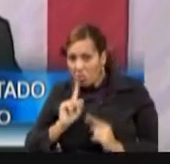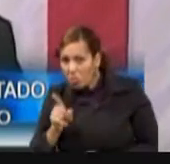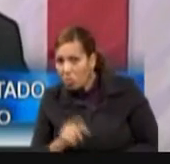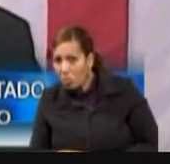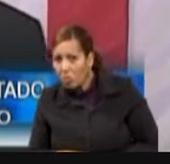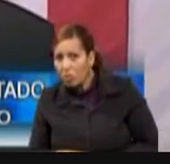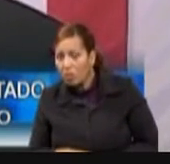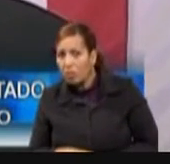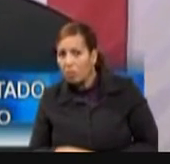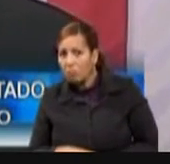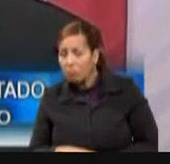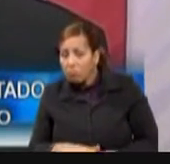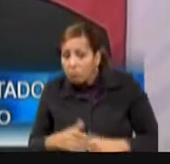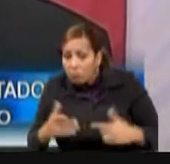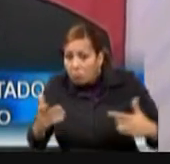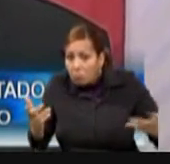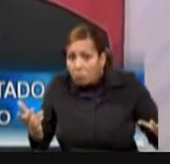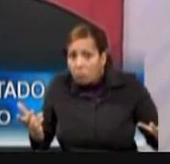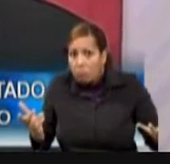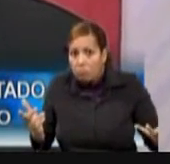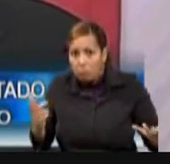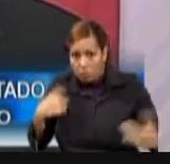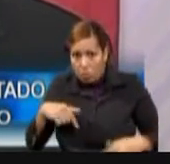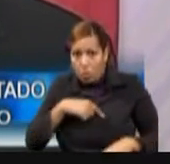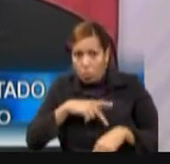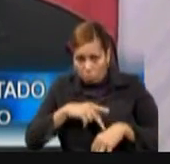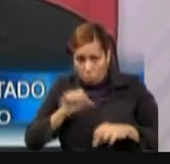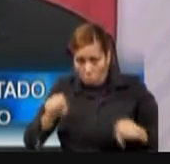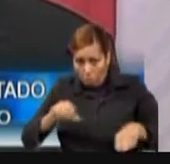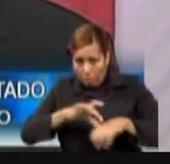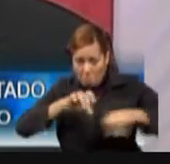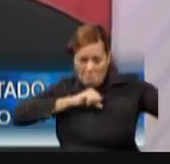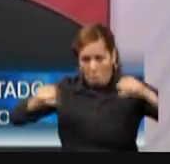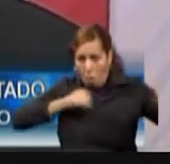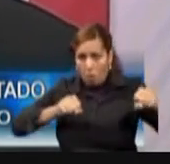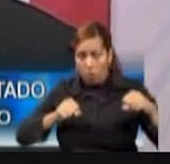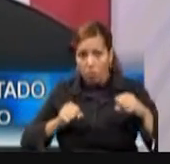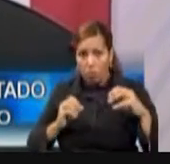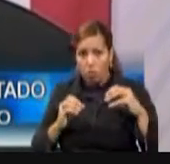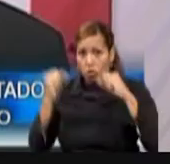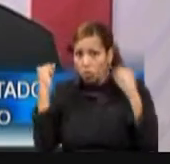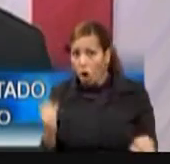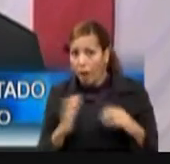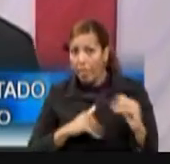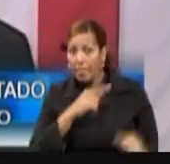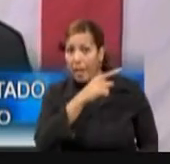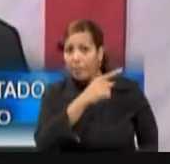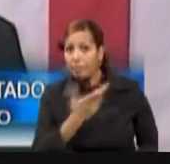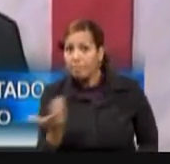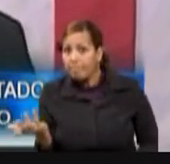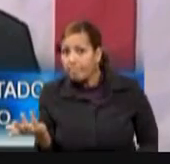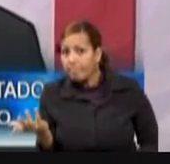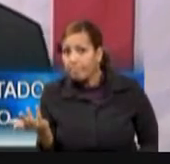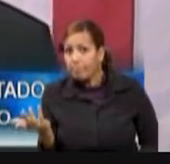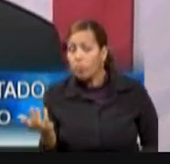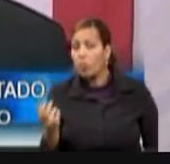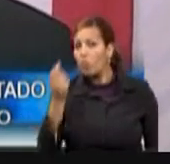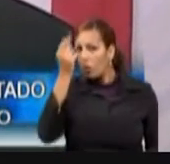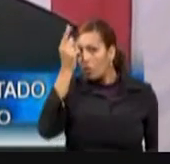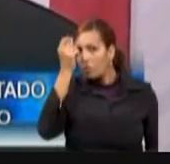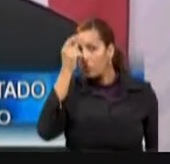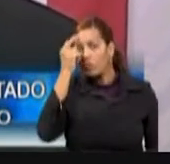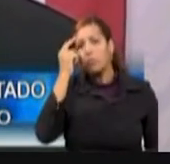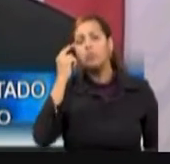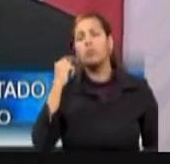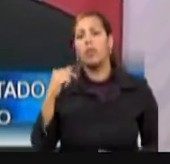No estamos nosotros expuestos a un terremoto inclusive hasta más fuerte. De hecho, el Código de Construcción de Puerto Rico está